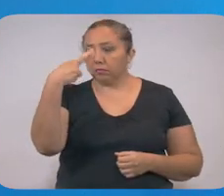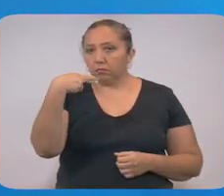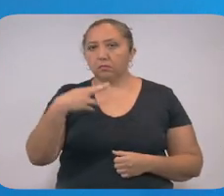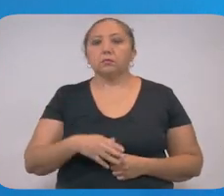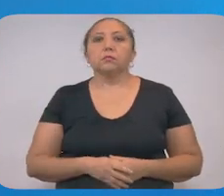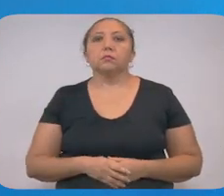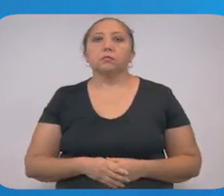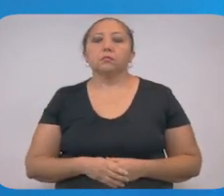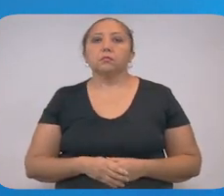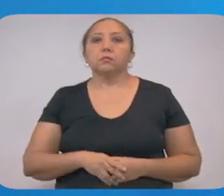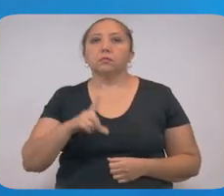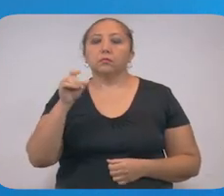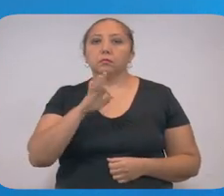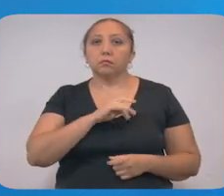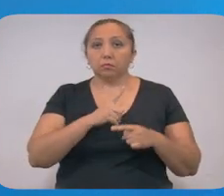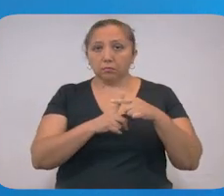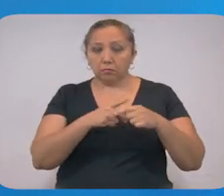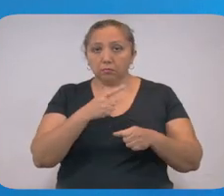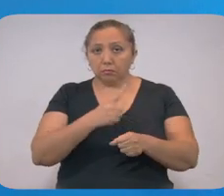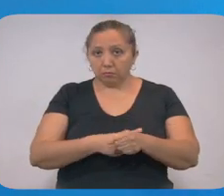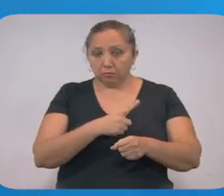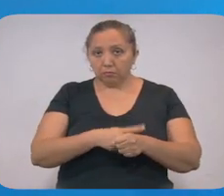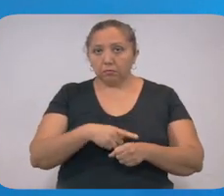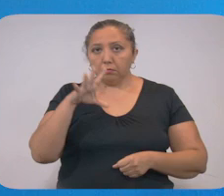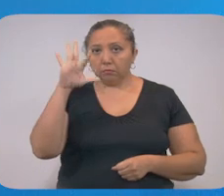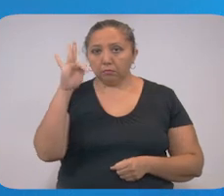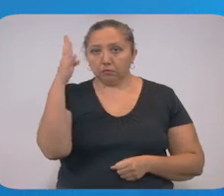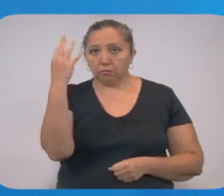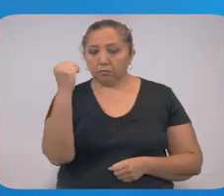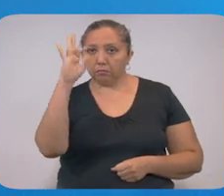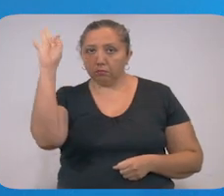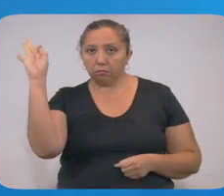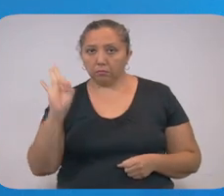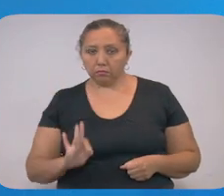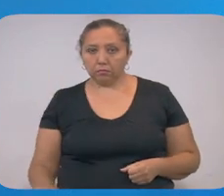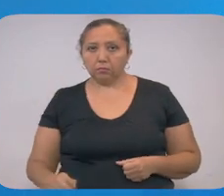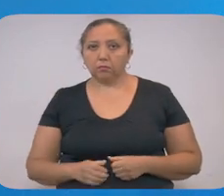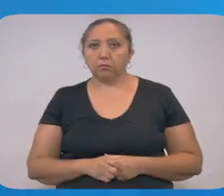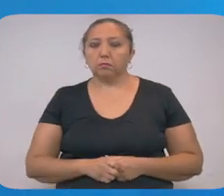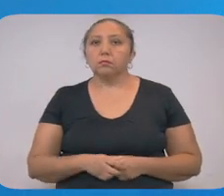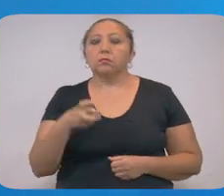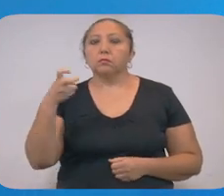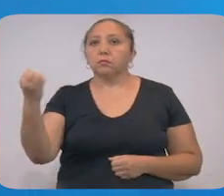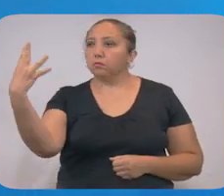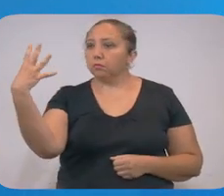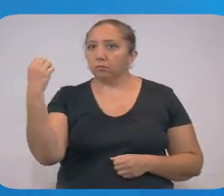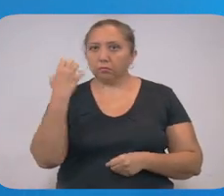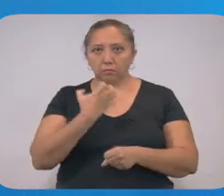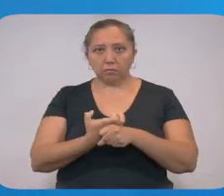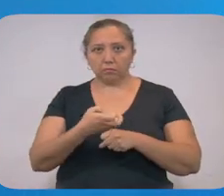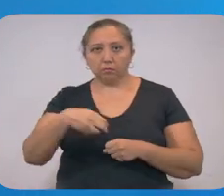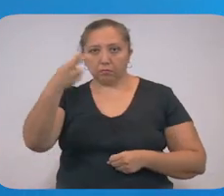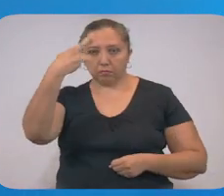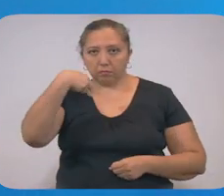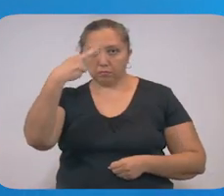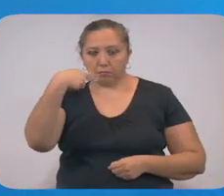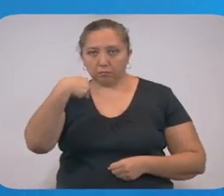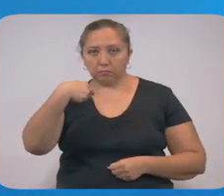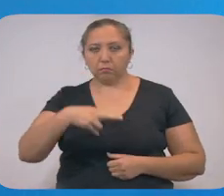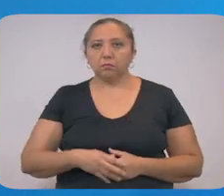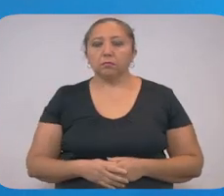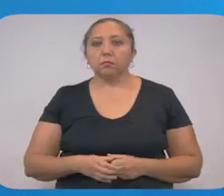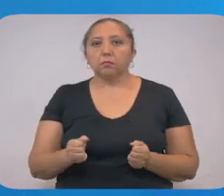La positividad de los casos es de 49%. El semáforo estatal está en rojo.